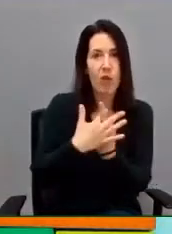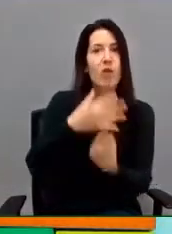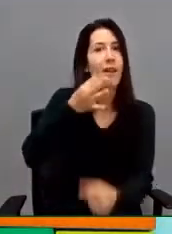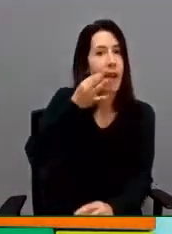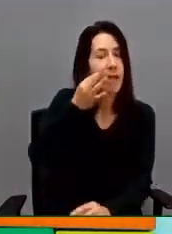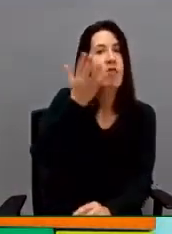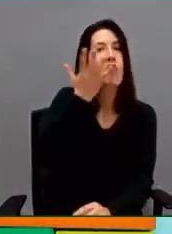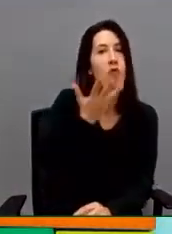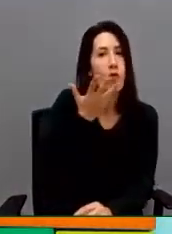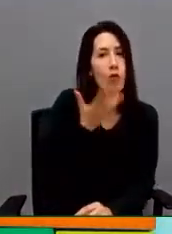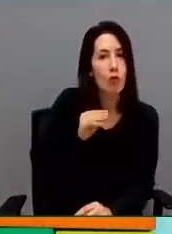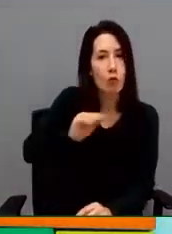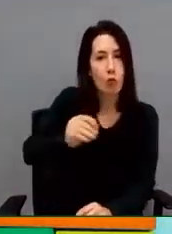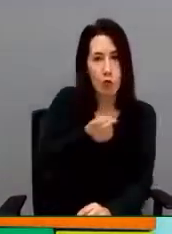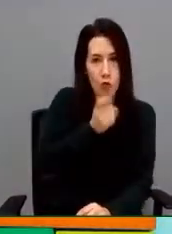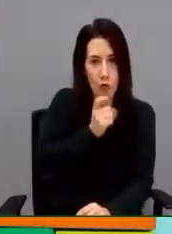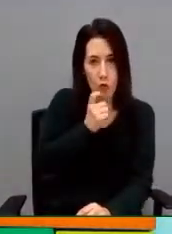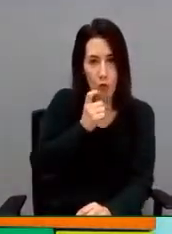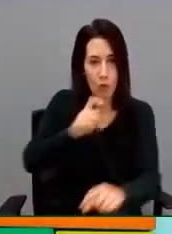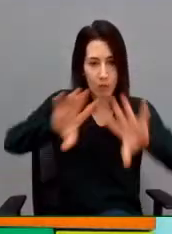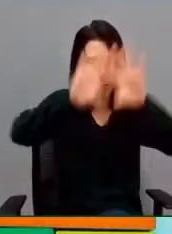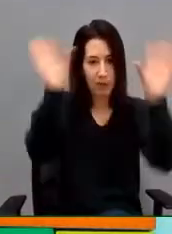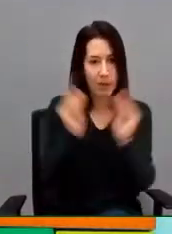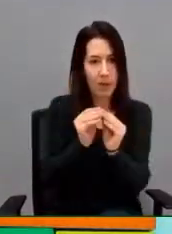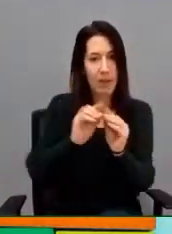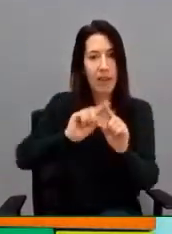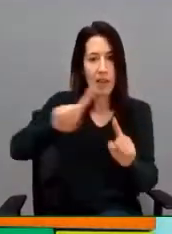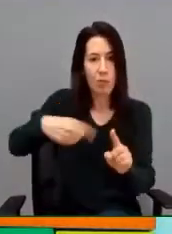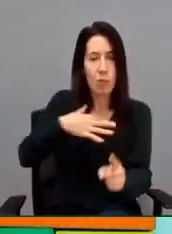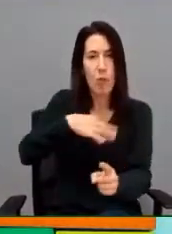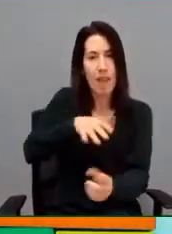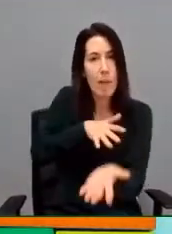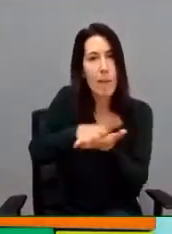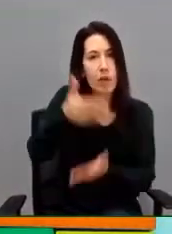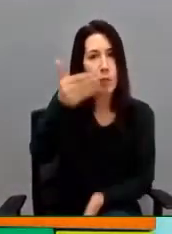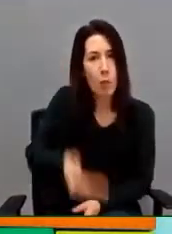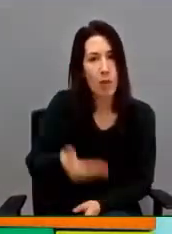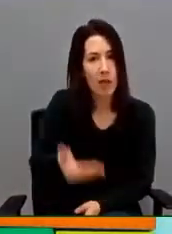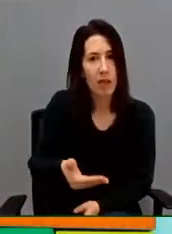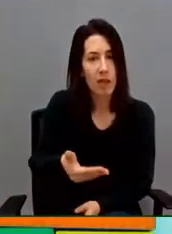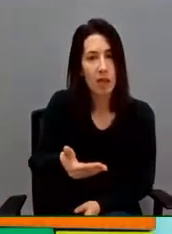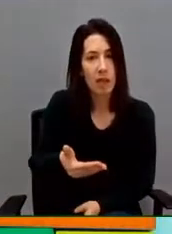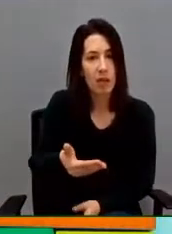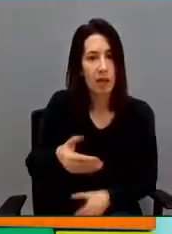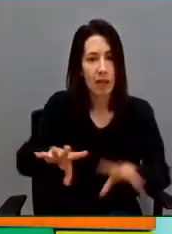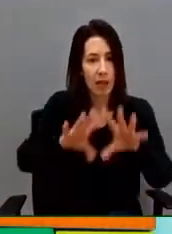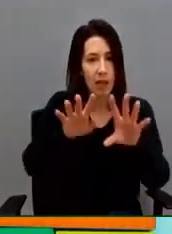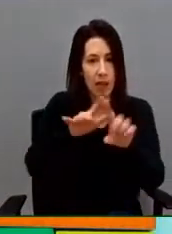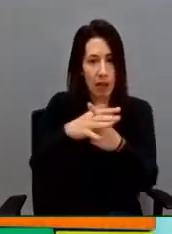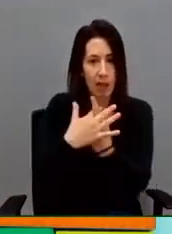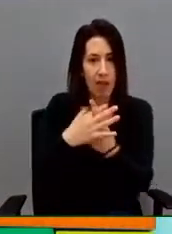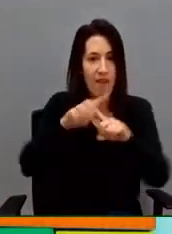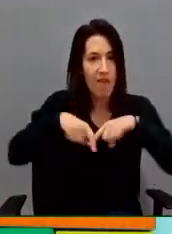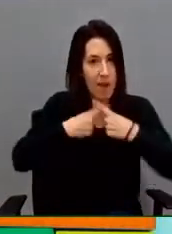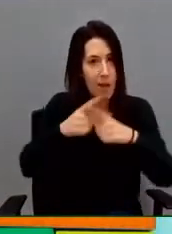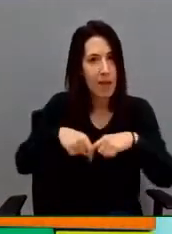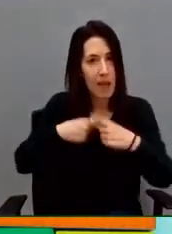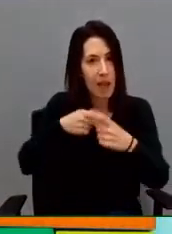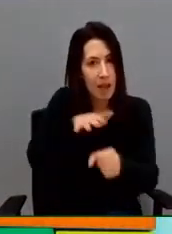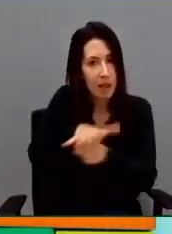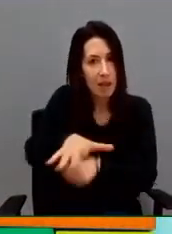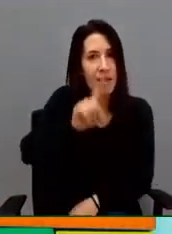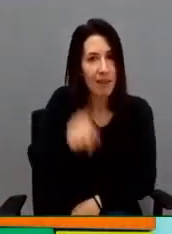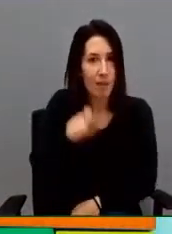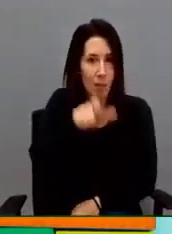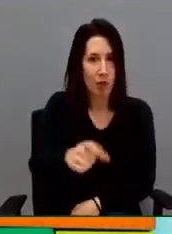que tenga un impacto significativo en el conjunto de toda la familia de